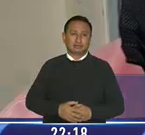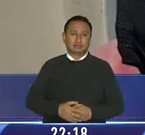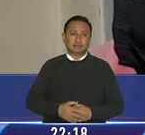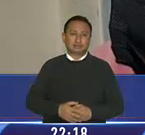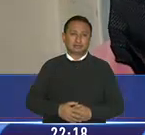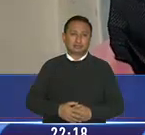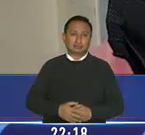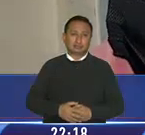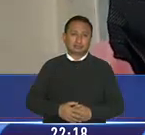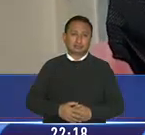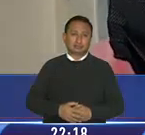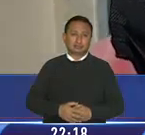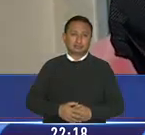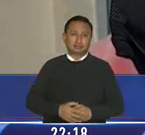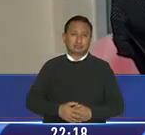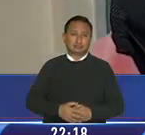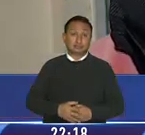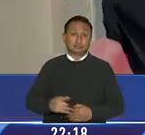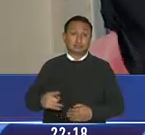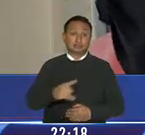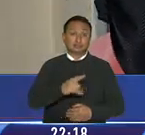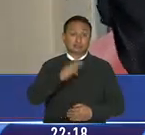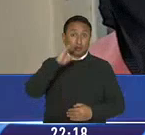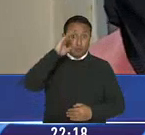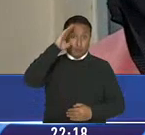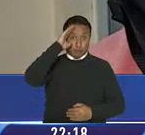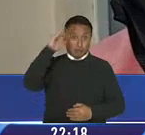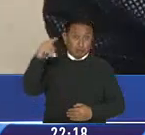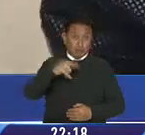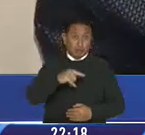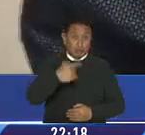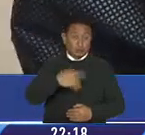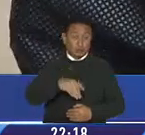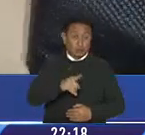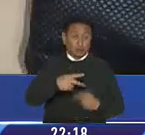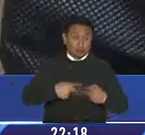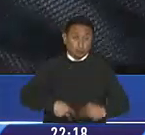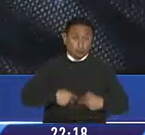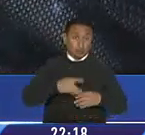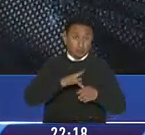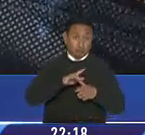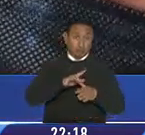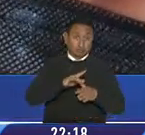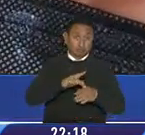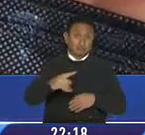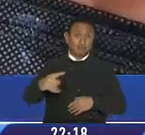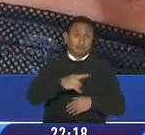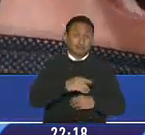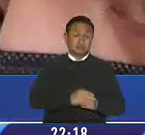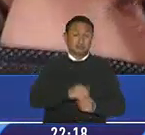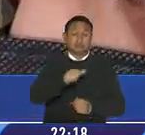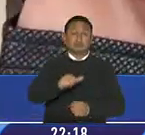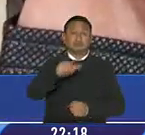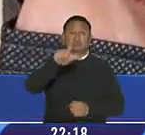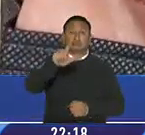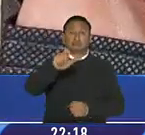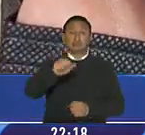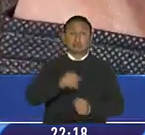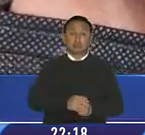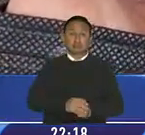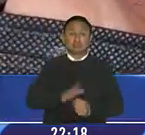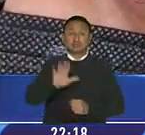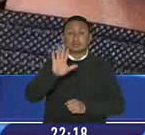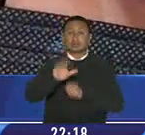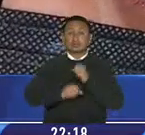Que los policías arriesgan su integridad en cada jornada de trabajo le quedó muy claro a Alex Otacoma, quien lleva cinco